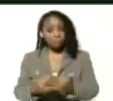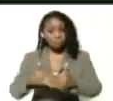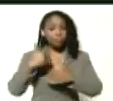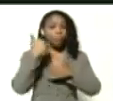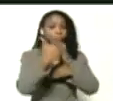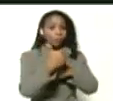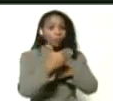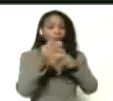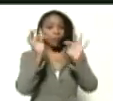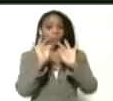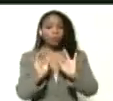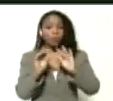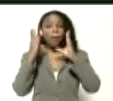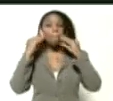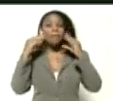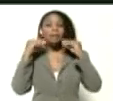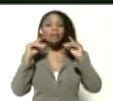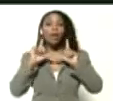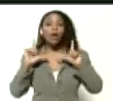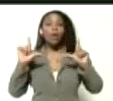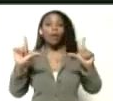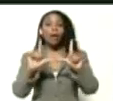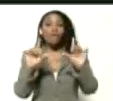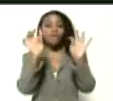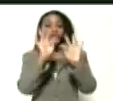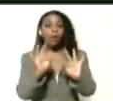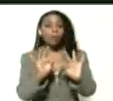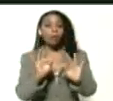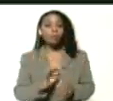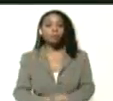sistematización de experiencias locales, metodología.